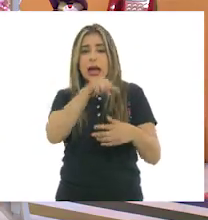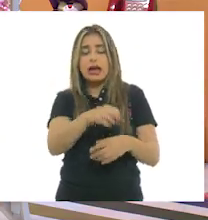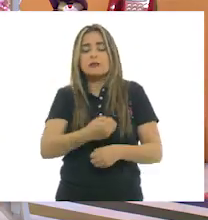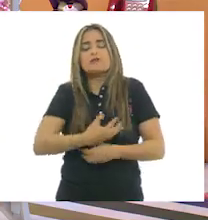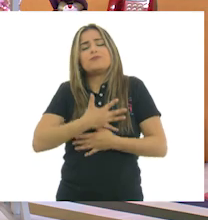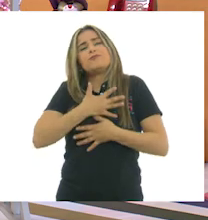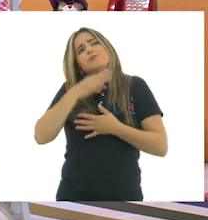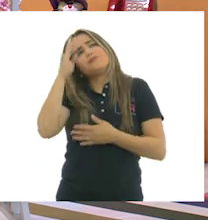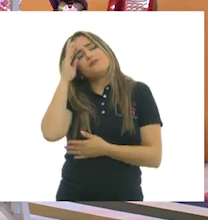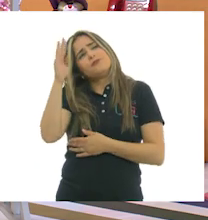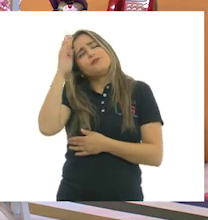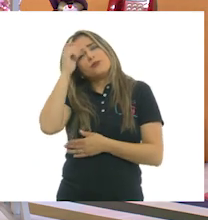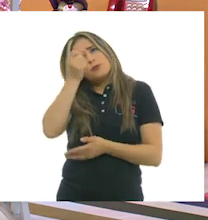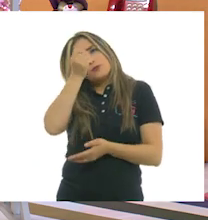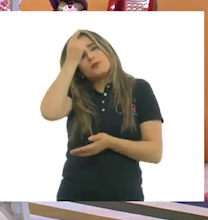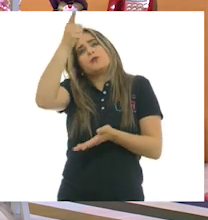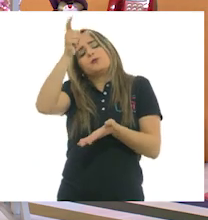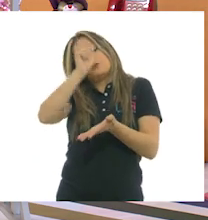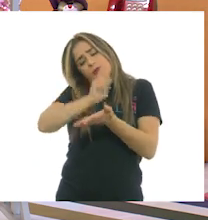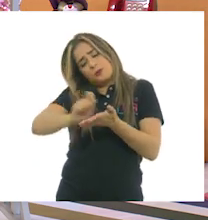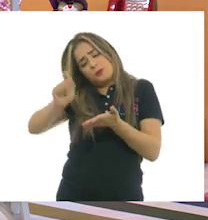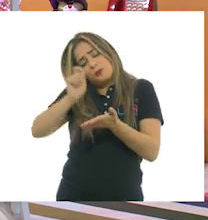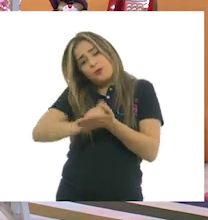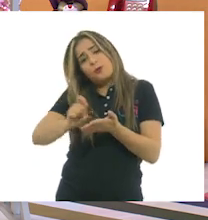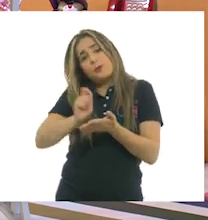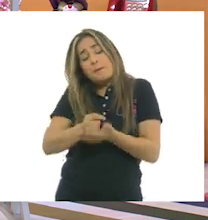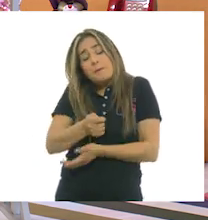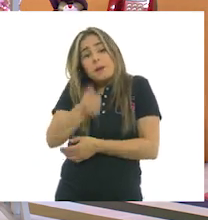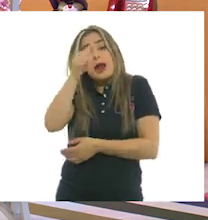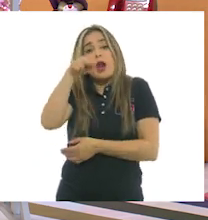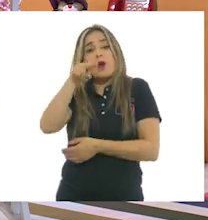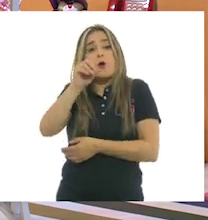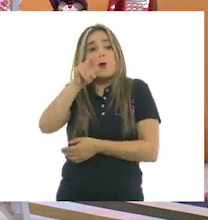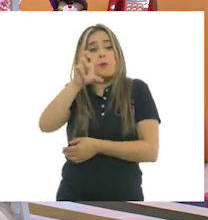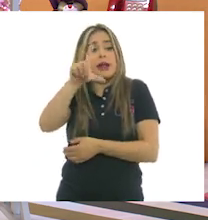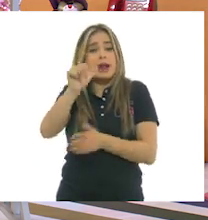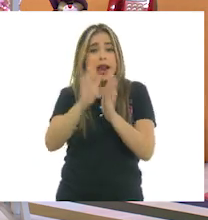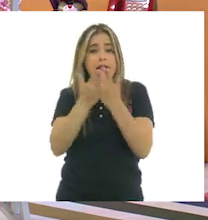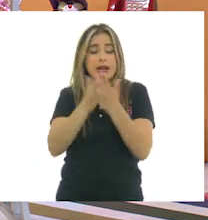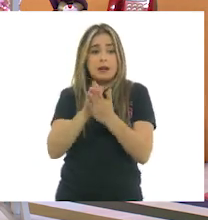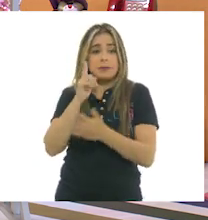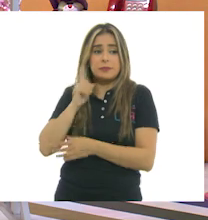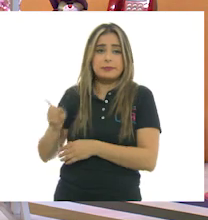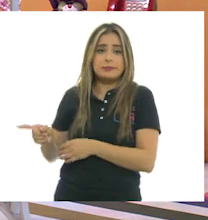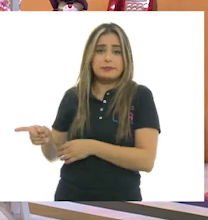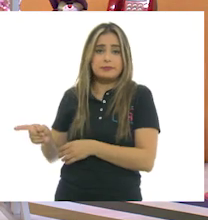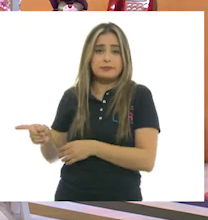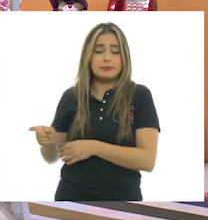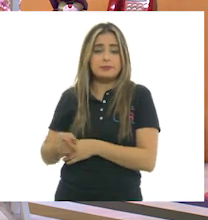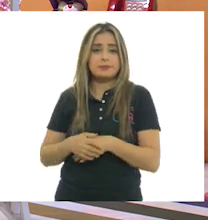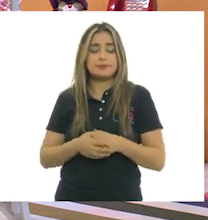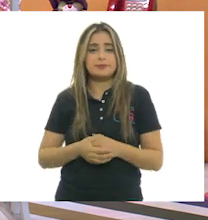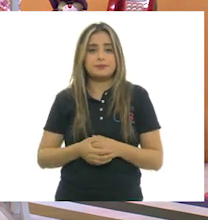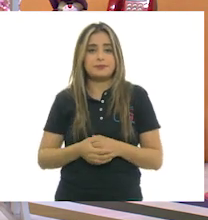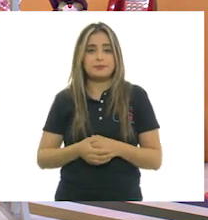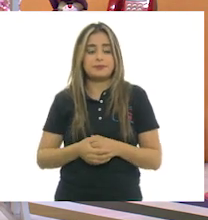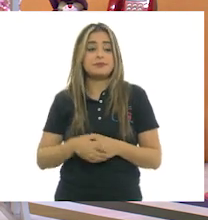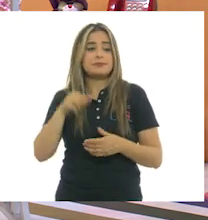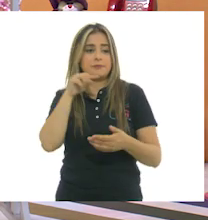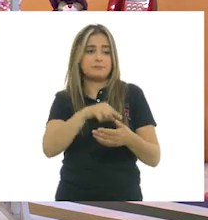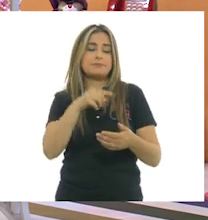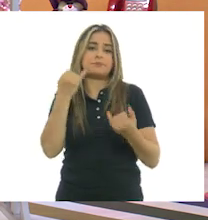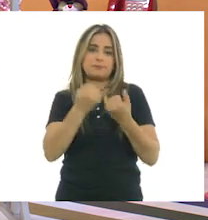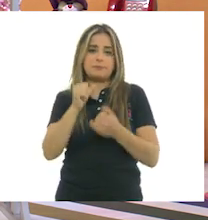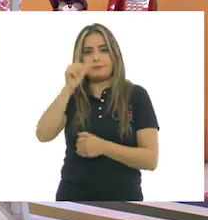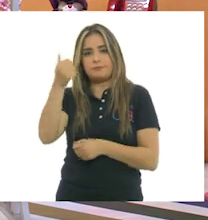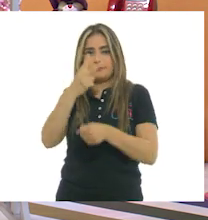escribir su primera novela, Balún Canán, que junto con Ciudad Real, su primer libro de cuentos y Oficio de Tinieblas,